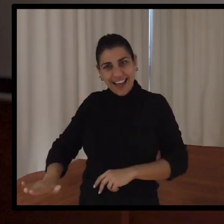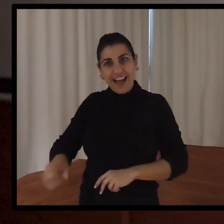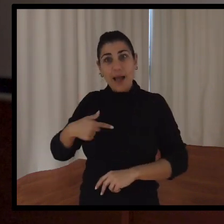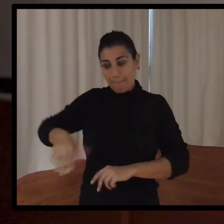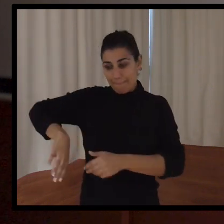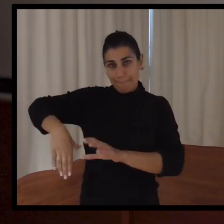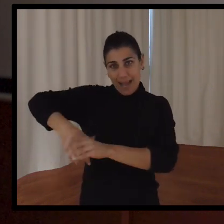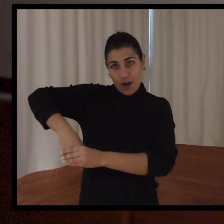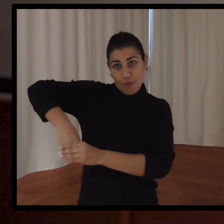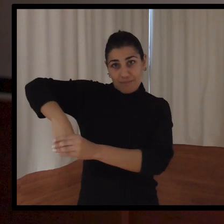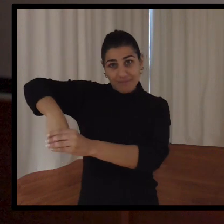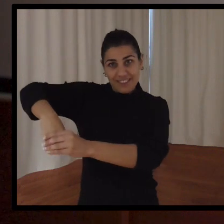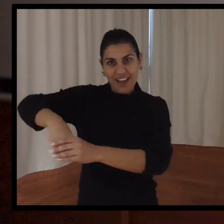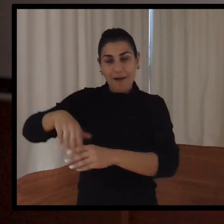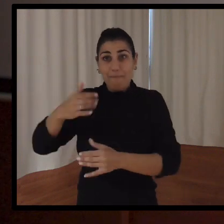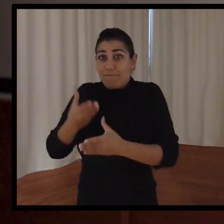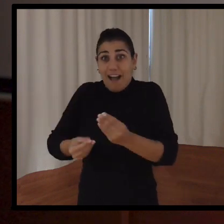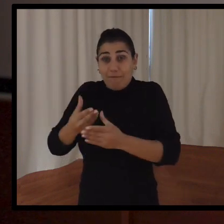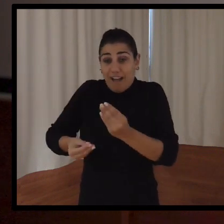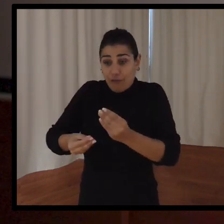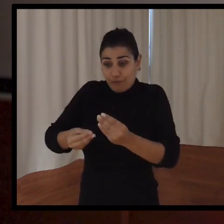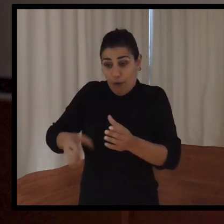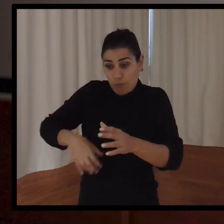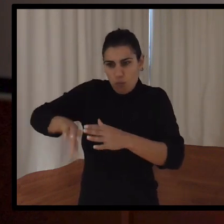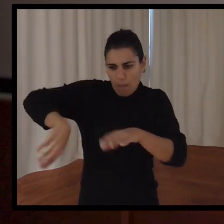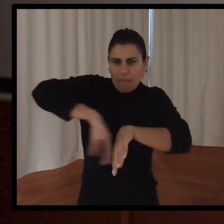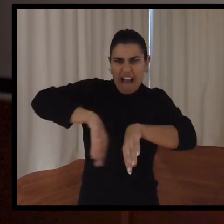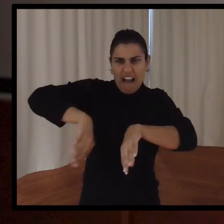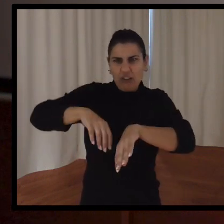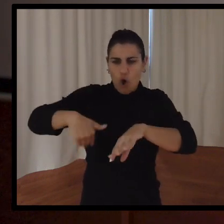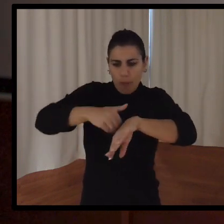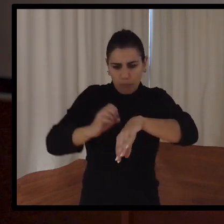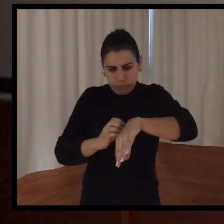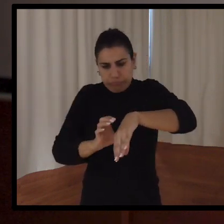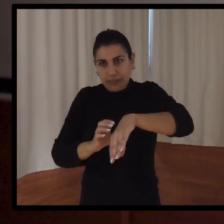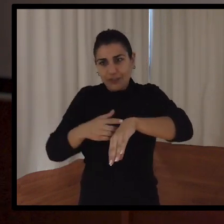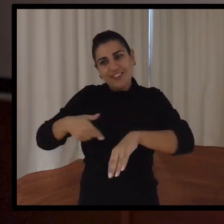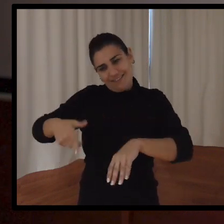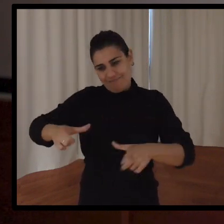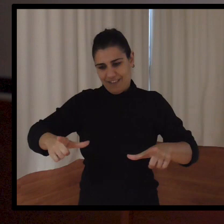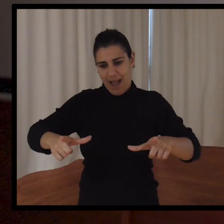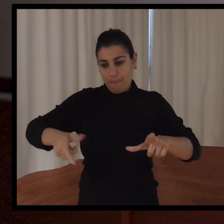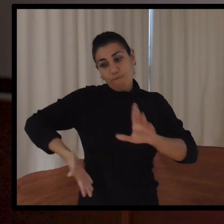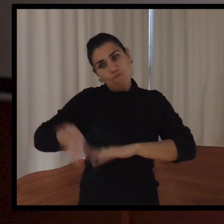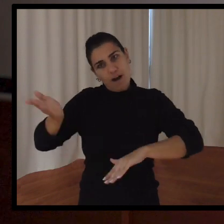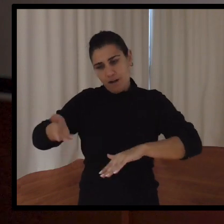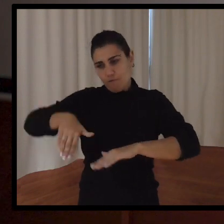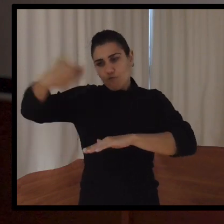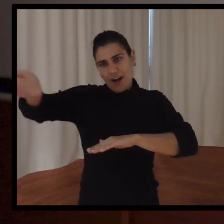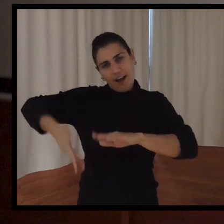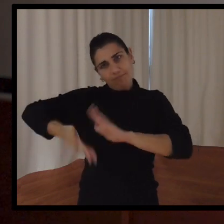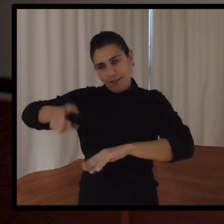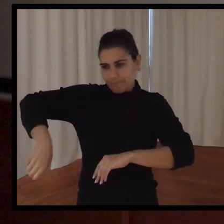mano, pues, fue sin querer un compañero mío que le dio. Y la sacaron del campo entre mis dos compañeros. Y